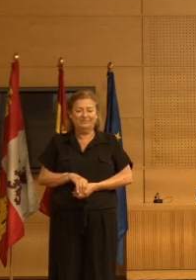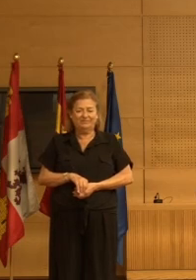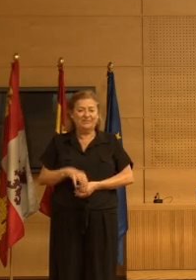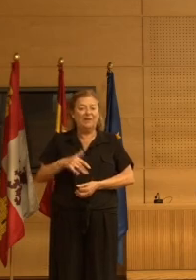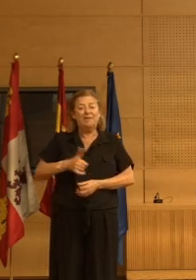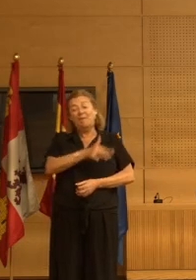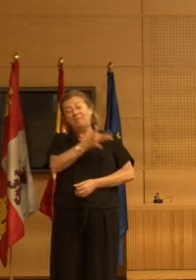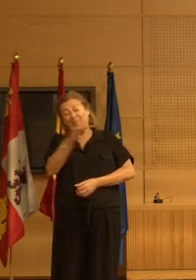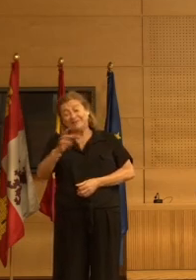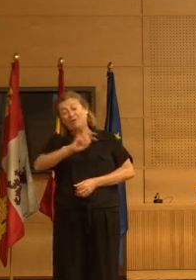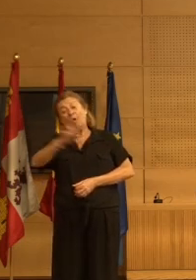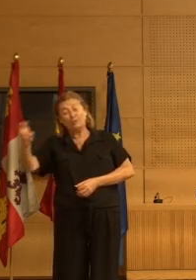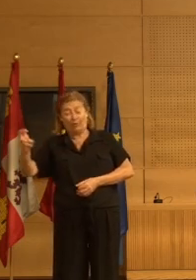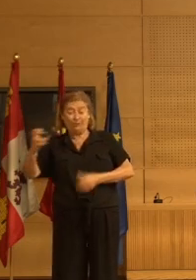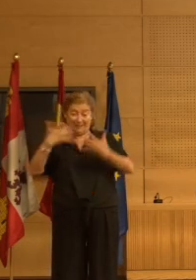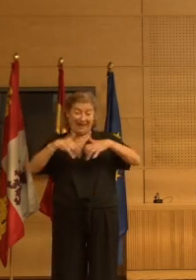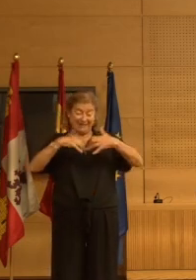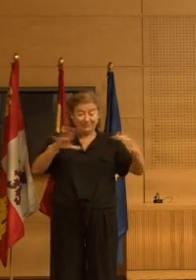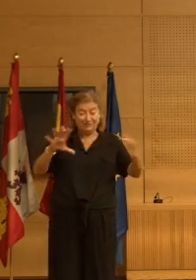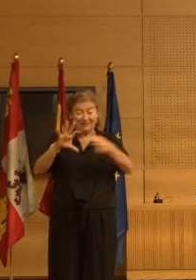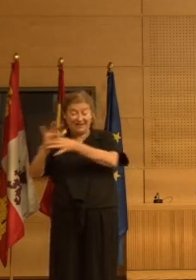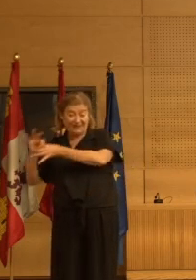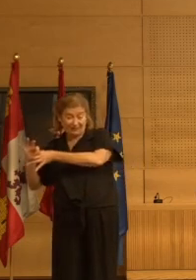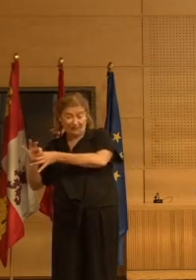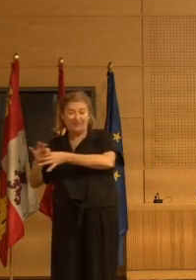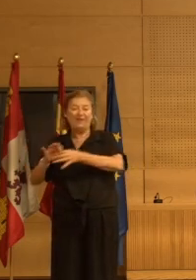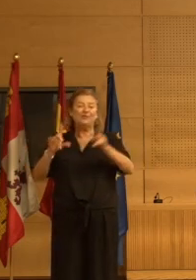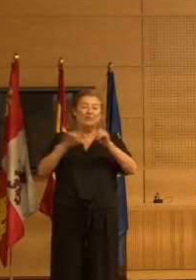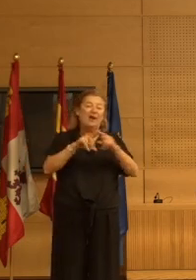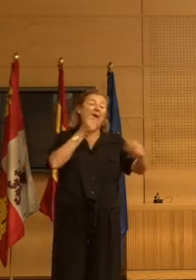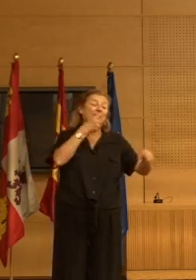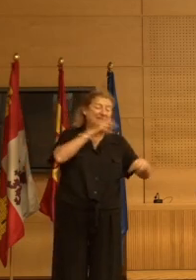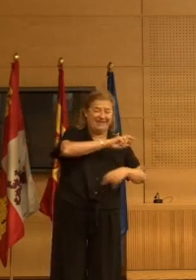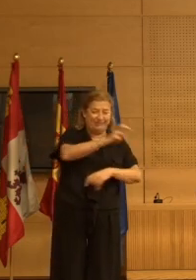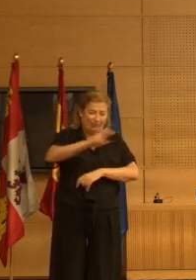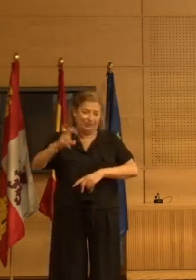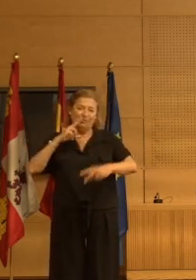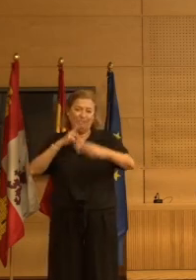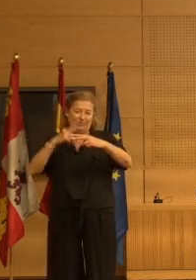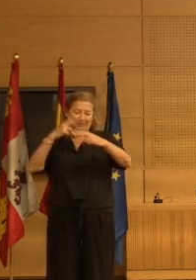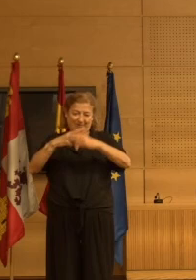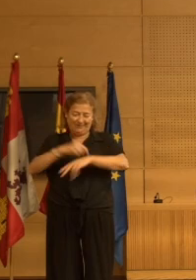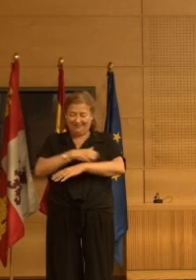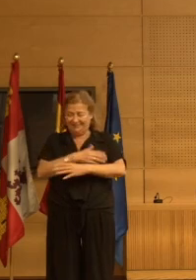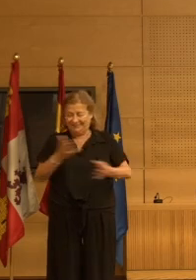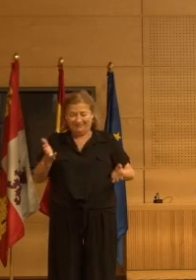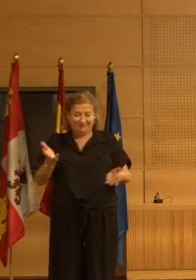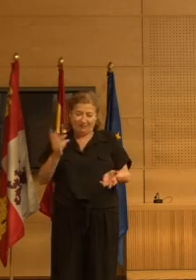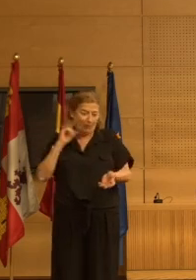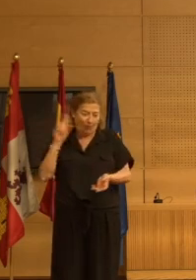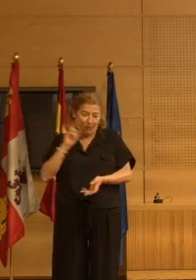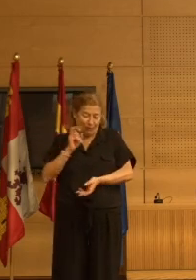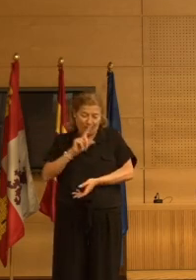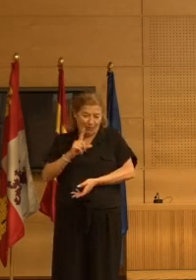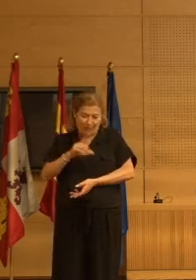más otros mecanismos, como el aumento de agregabilidad tracletaria, la prolongación del intervalo QT,